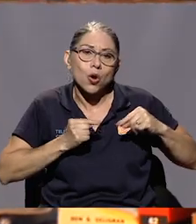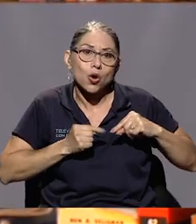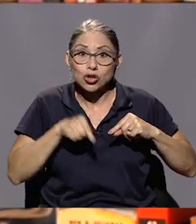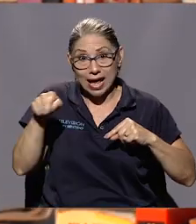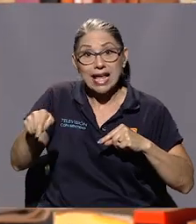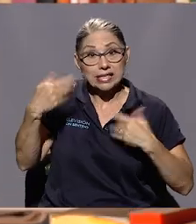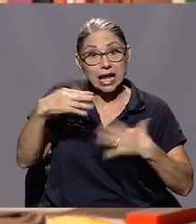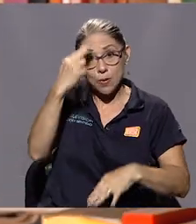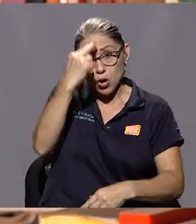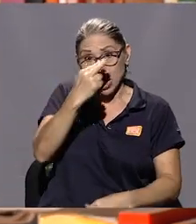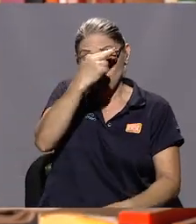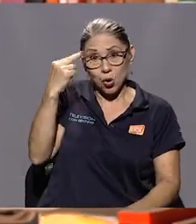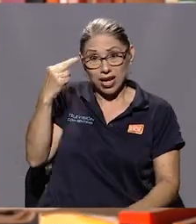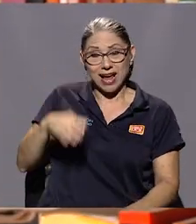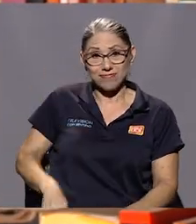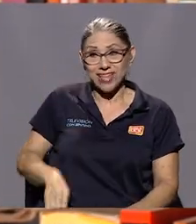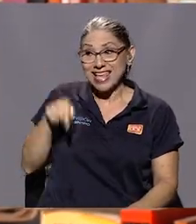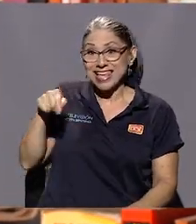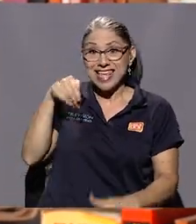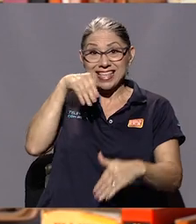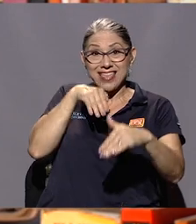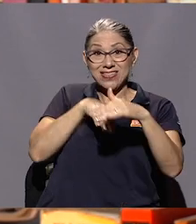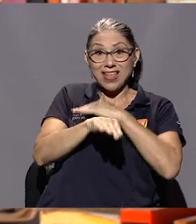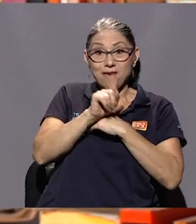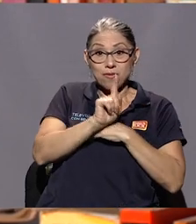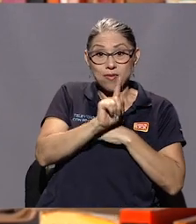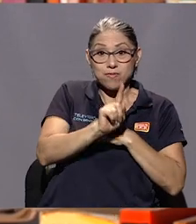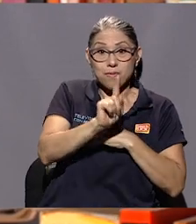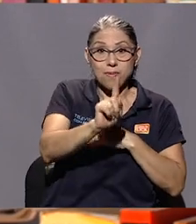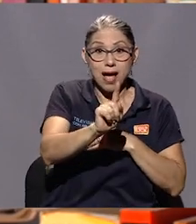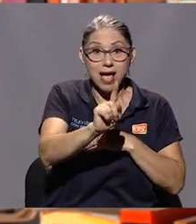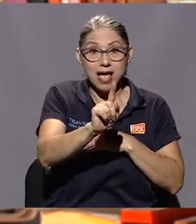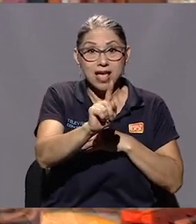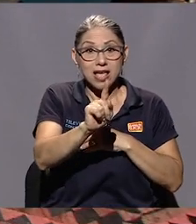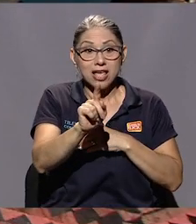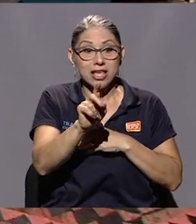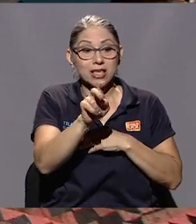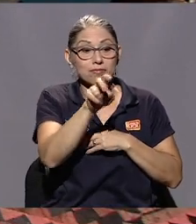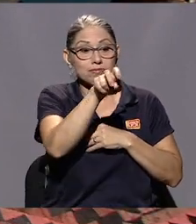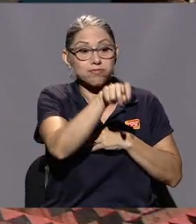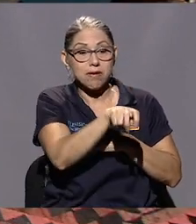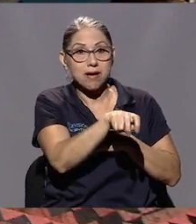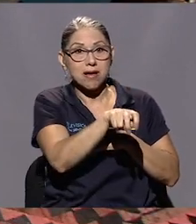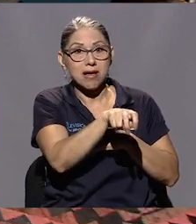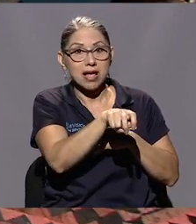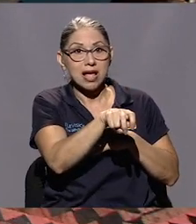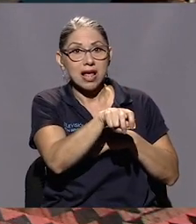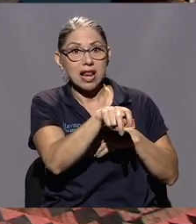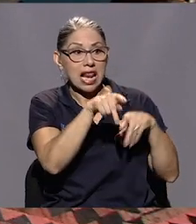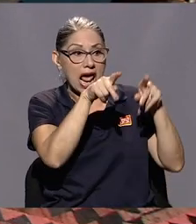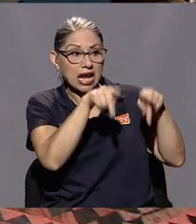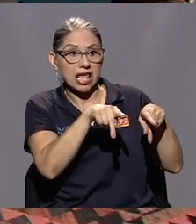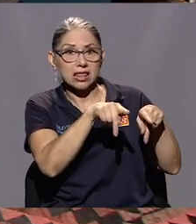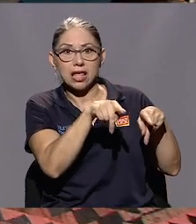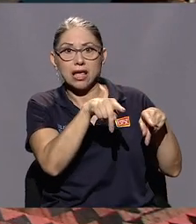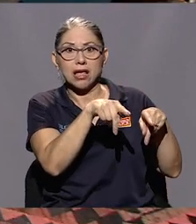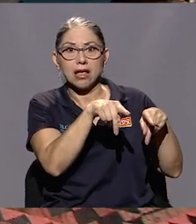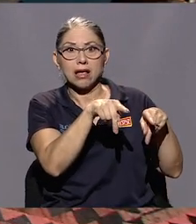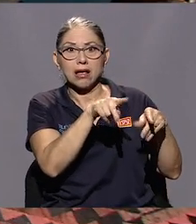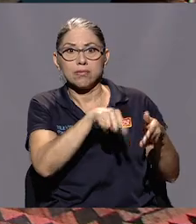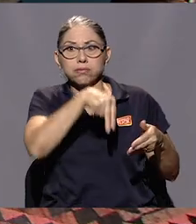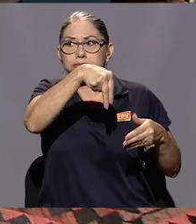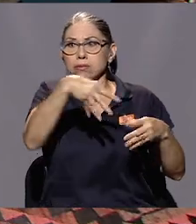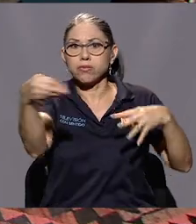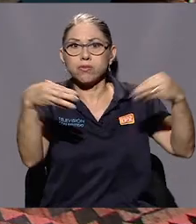sí. Muy católica y que la gente se quitaba de la banca donde ella se sentaba. ¿Te das cuenta? Sí, eso